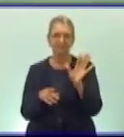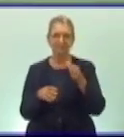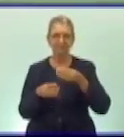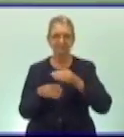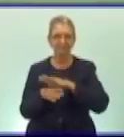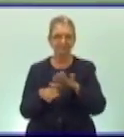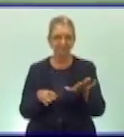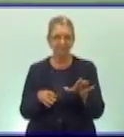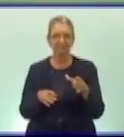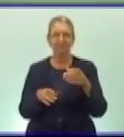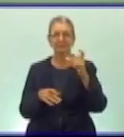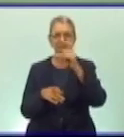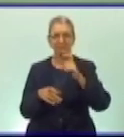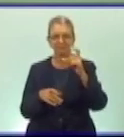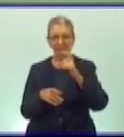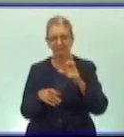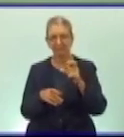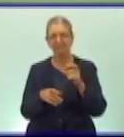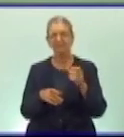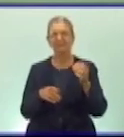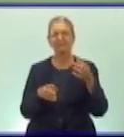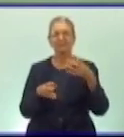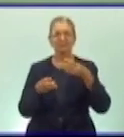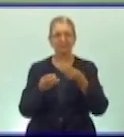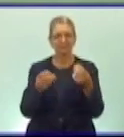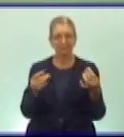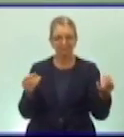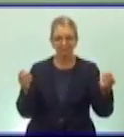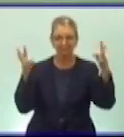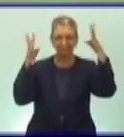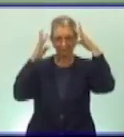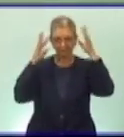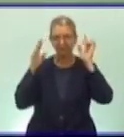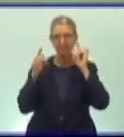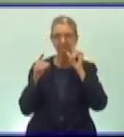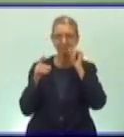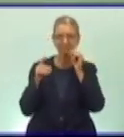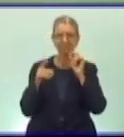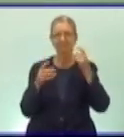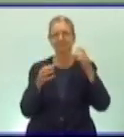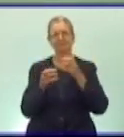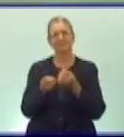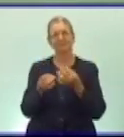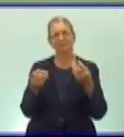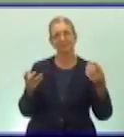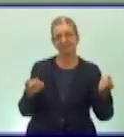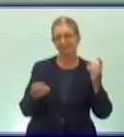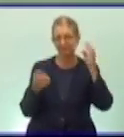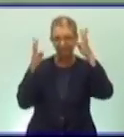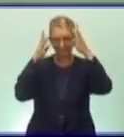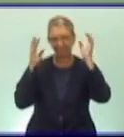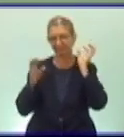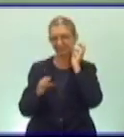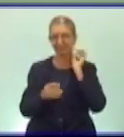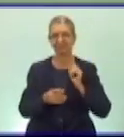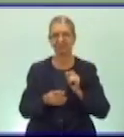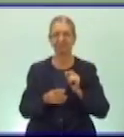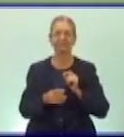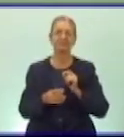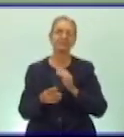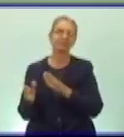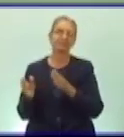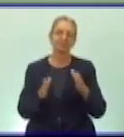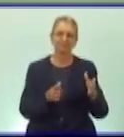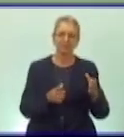del rey y archipiélago de los jardines de la rey Cuba como todos los otros países del mundo tiene